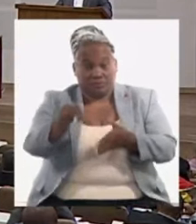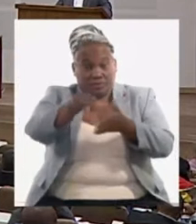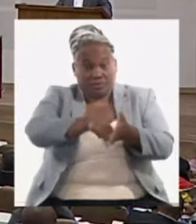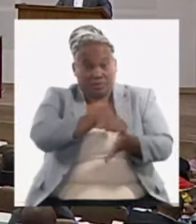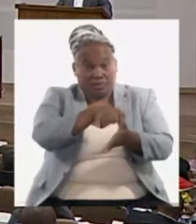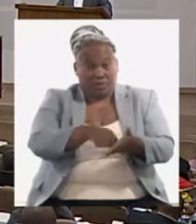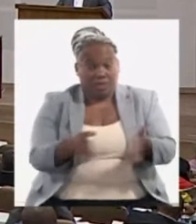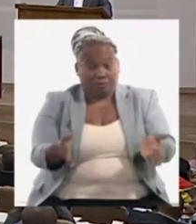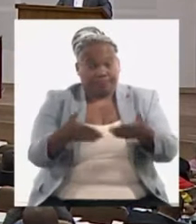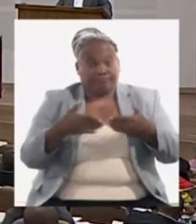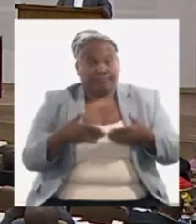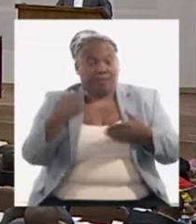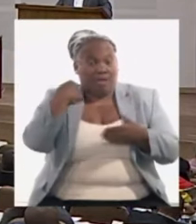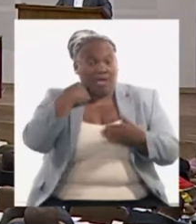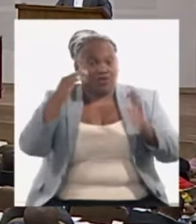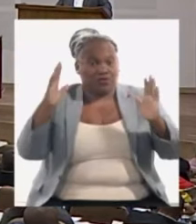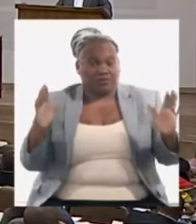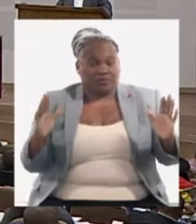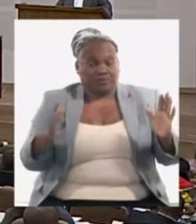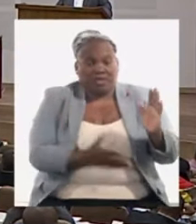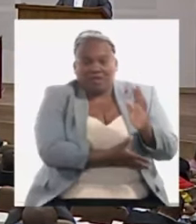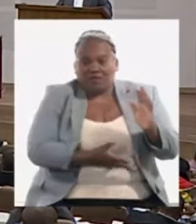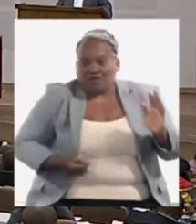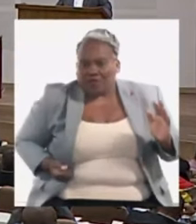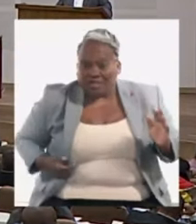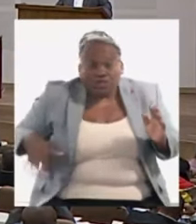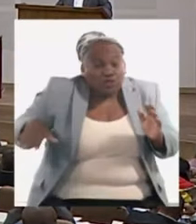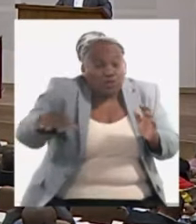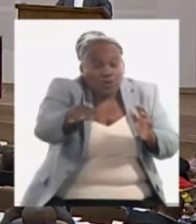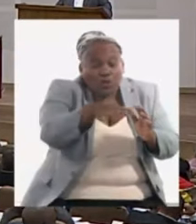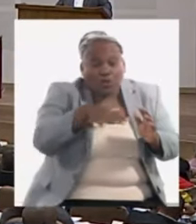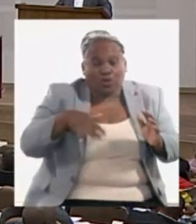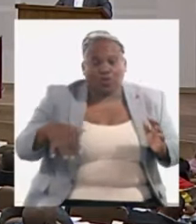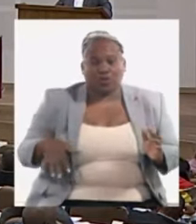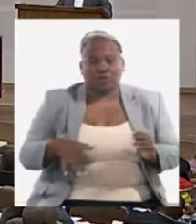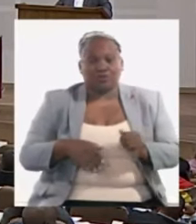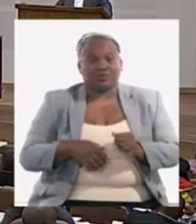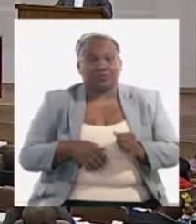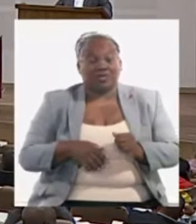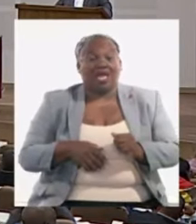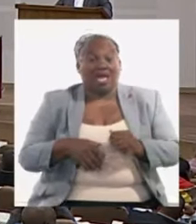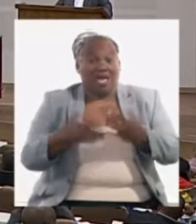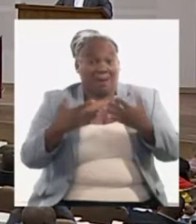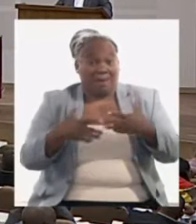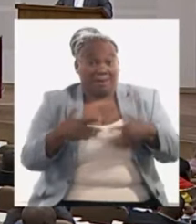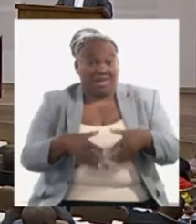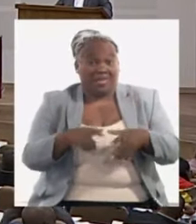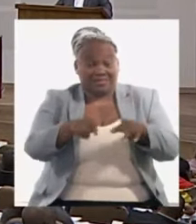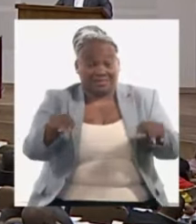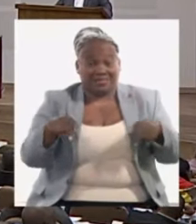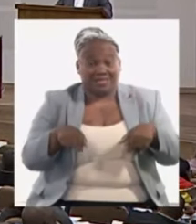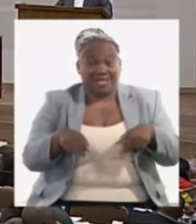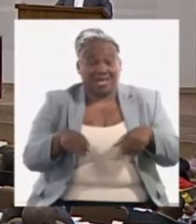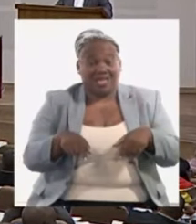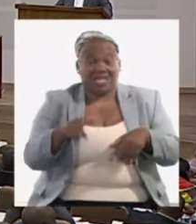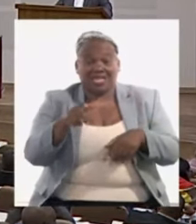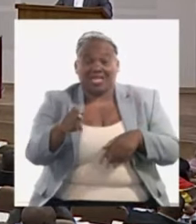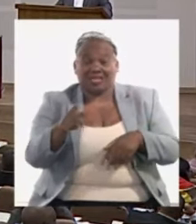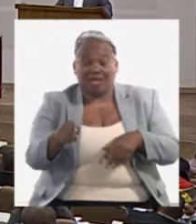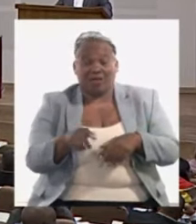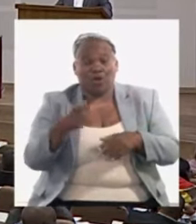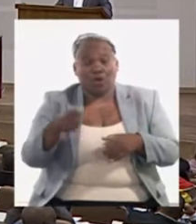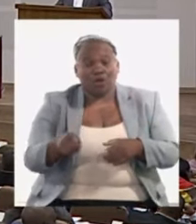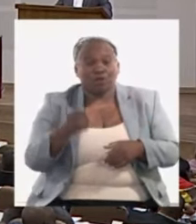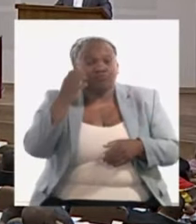concluir en el año con el esfuerzo que tenemos que hacer bueno está la planta de inyectable está la planta de bioplaicía ya me